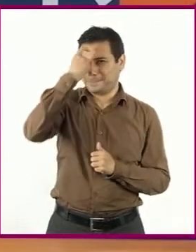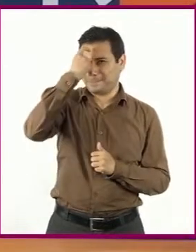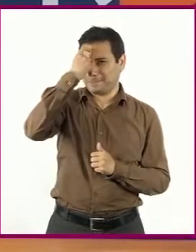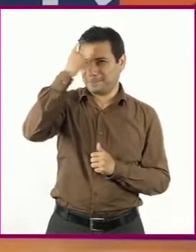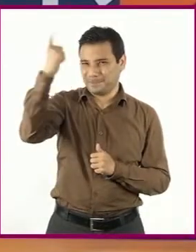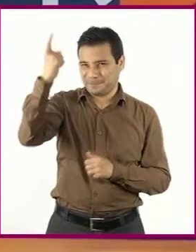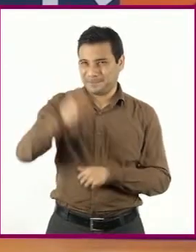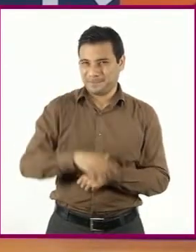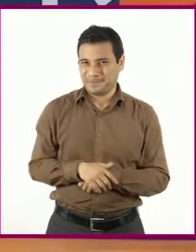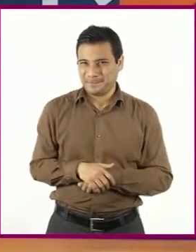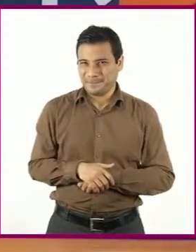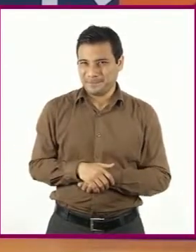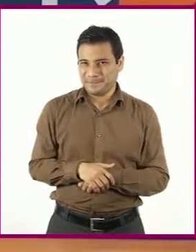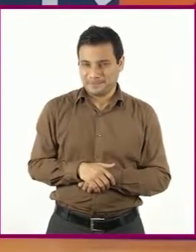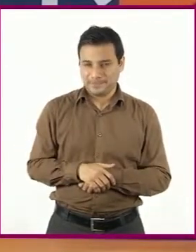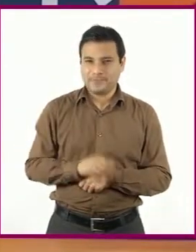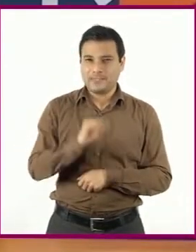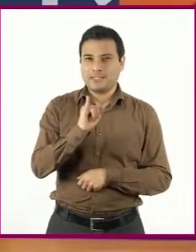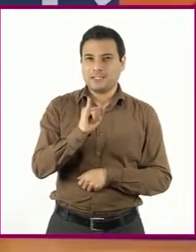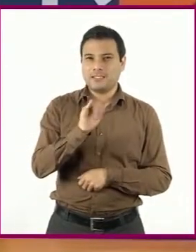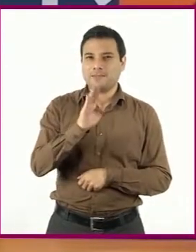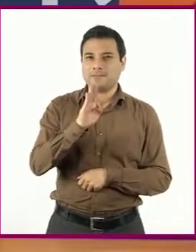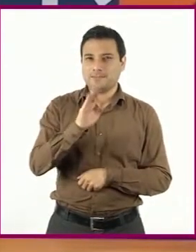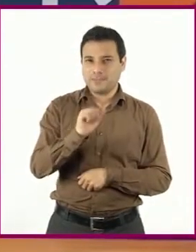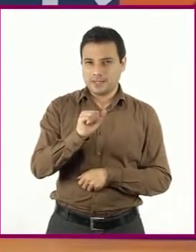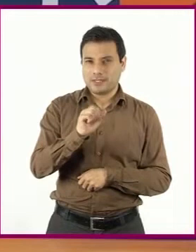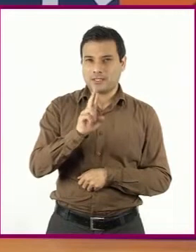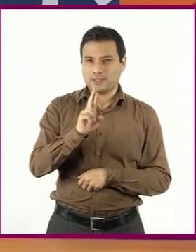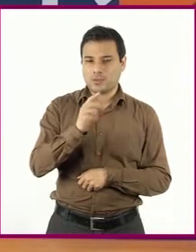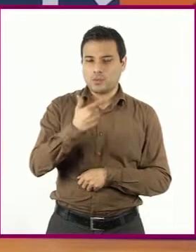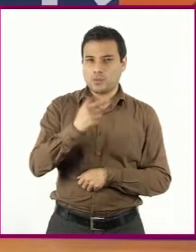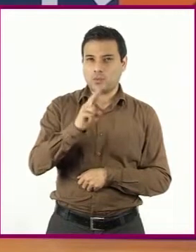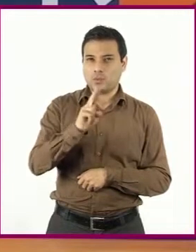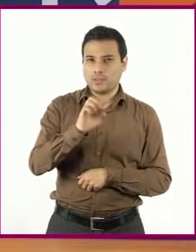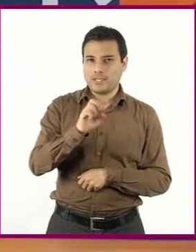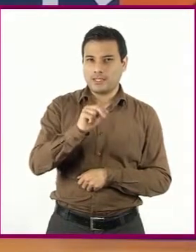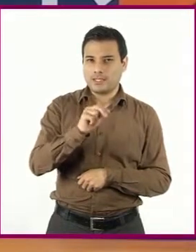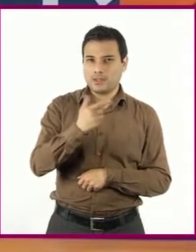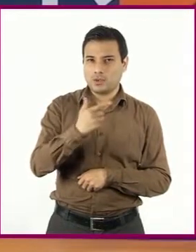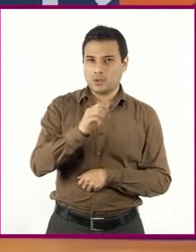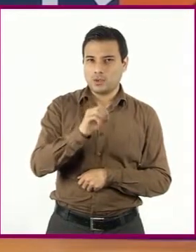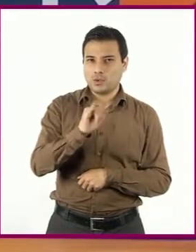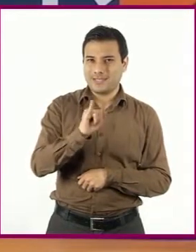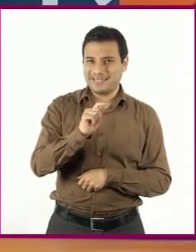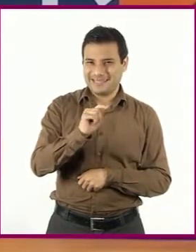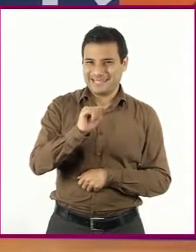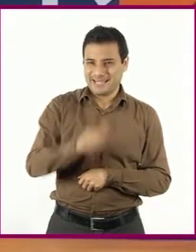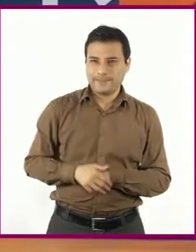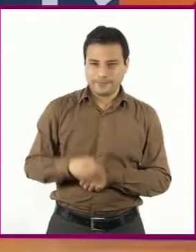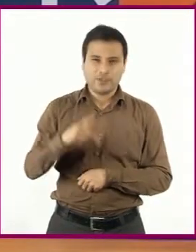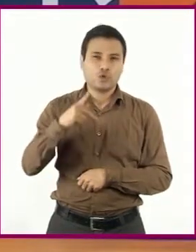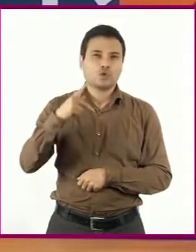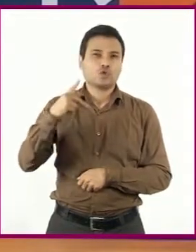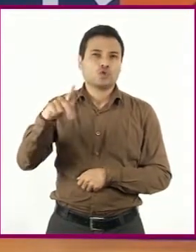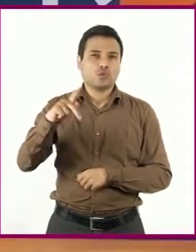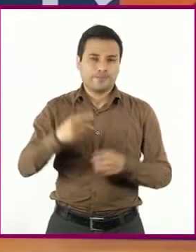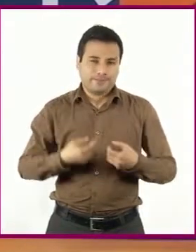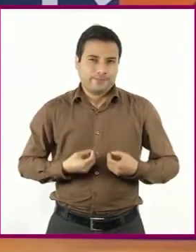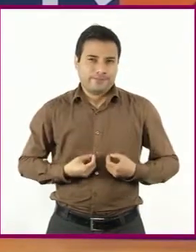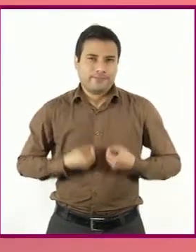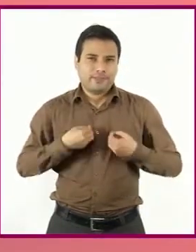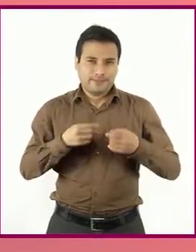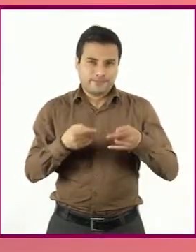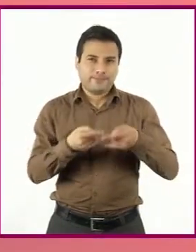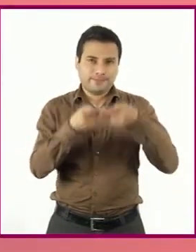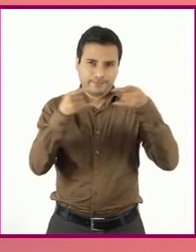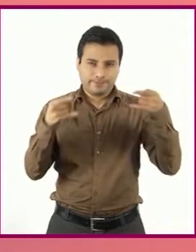como Dos Crímenes o Los Relámpagos de Agosto y de cuentos como Maten al León o La Ley de Herodes.